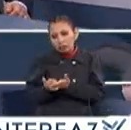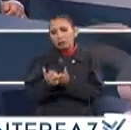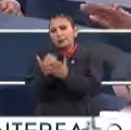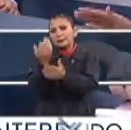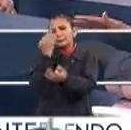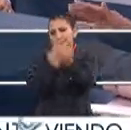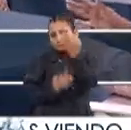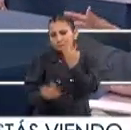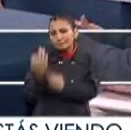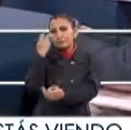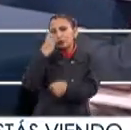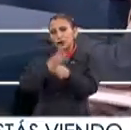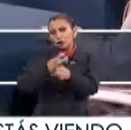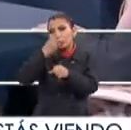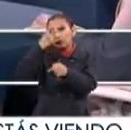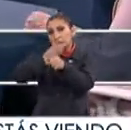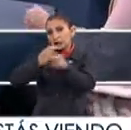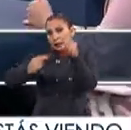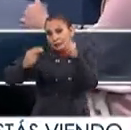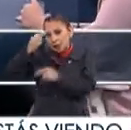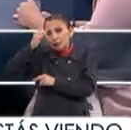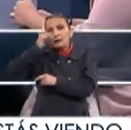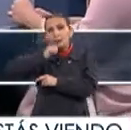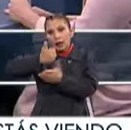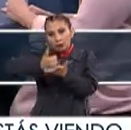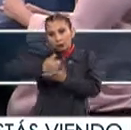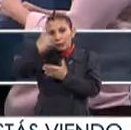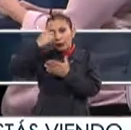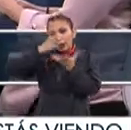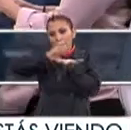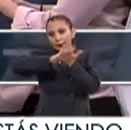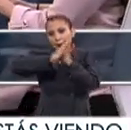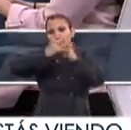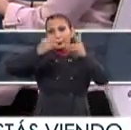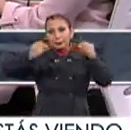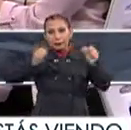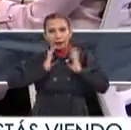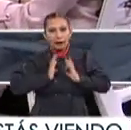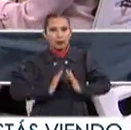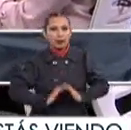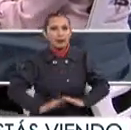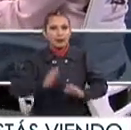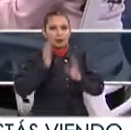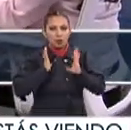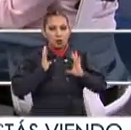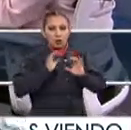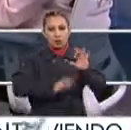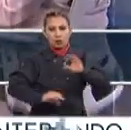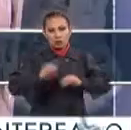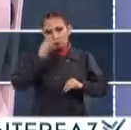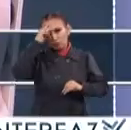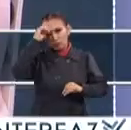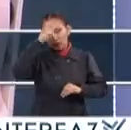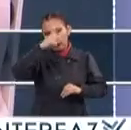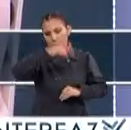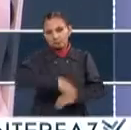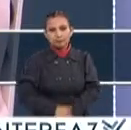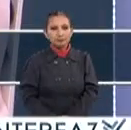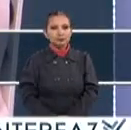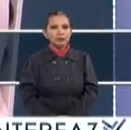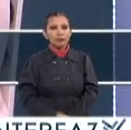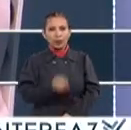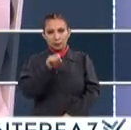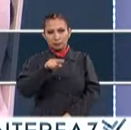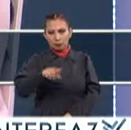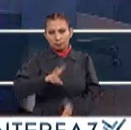psicológico de segundo o tercer nivel Que siempre nos va a ayudar a recuperar la estabilidad biológica y emocional Precisamente esto que nos